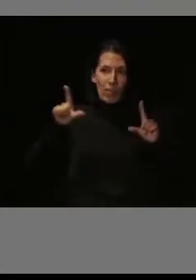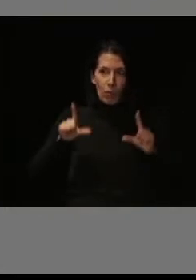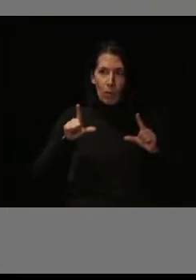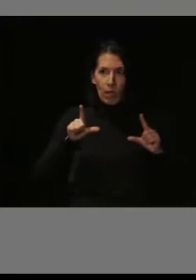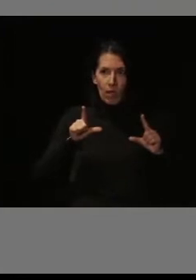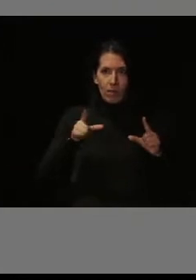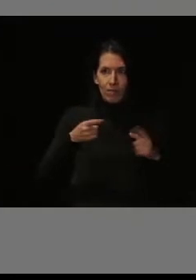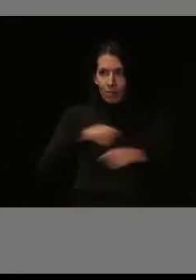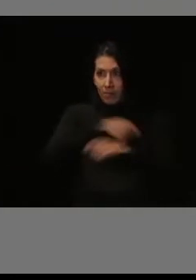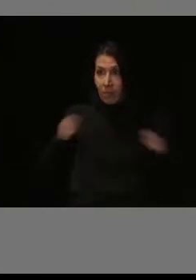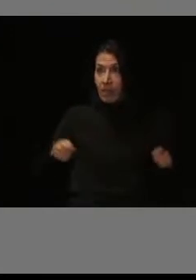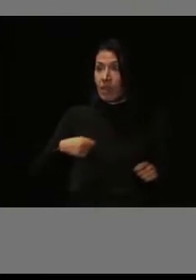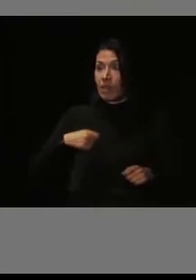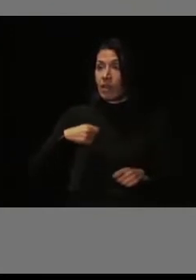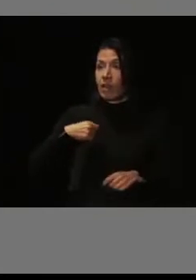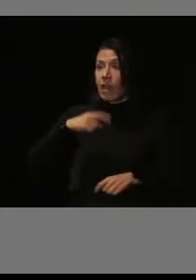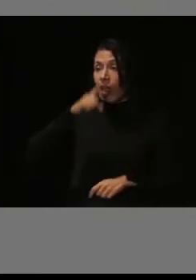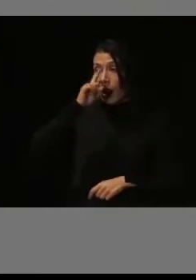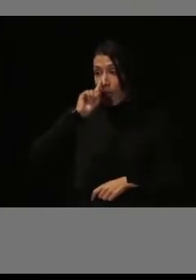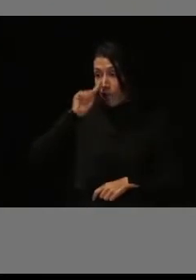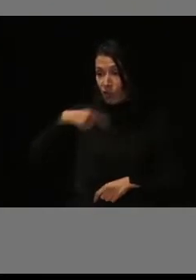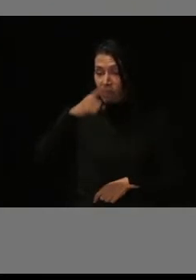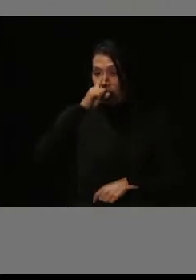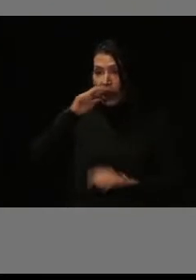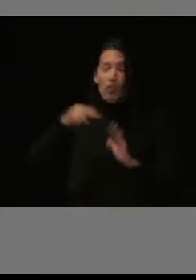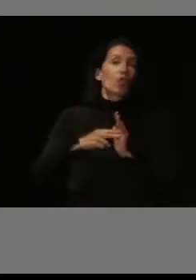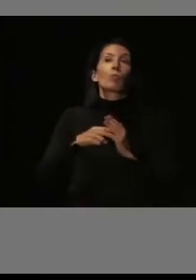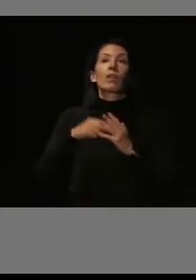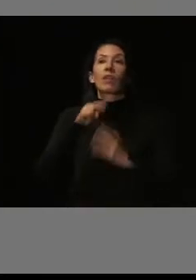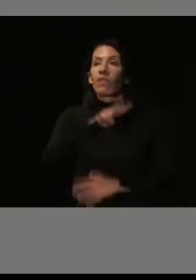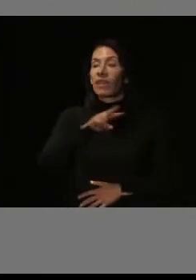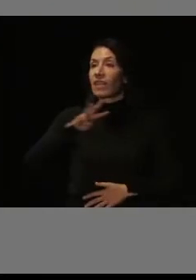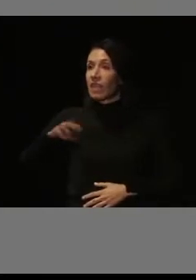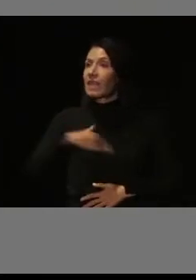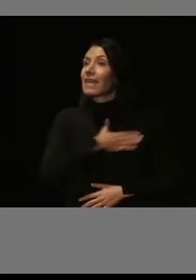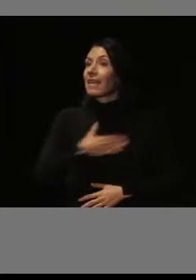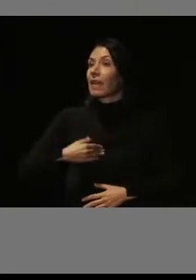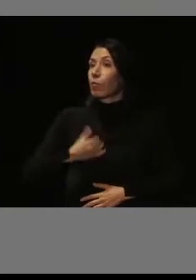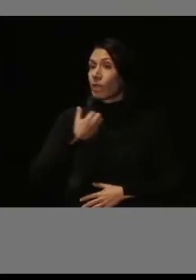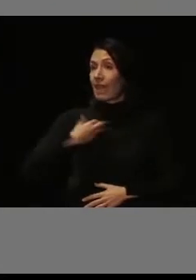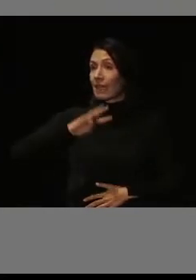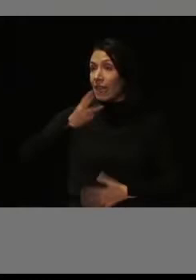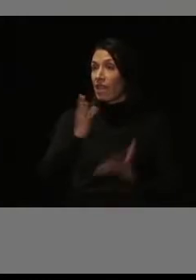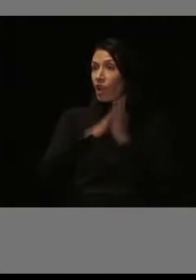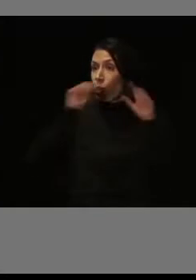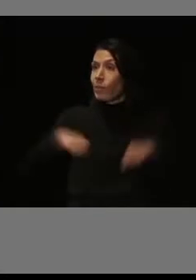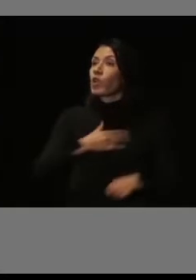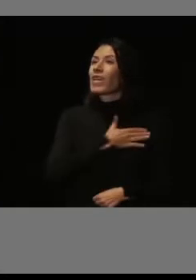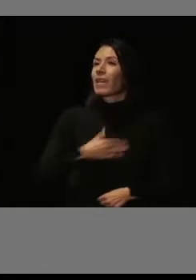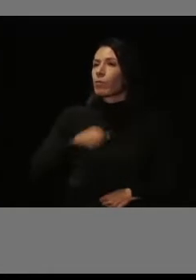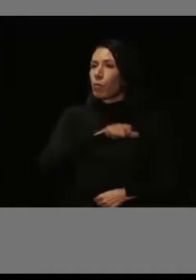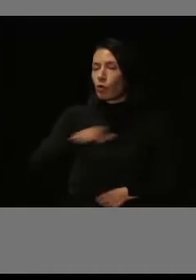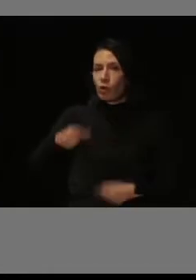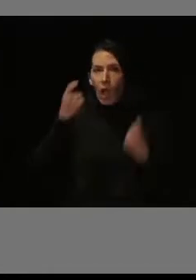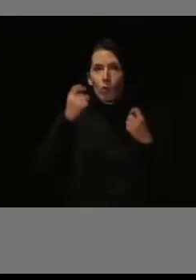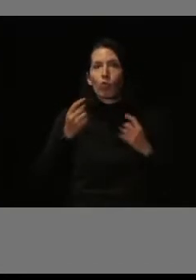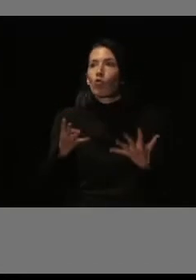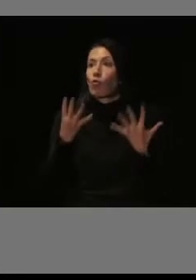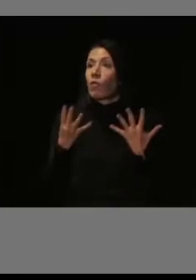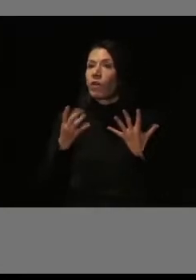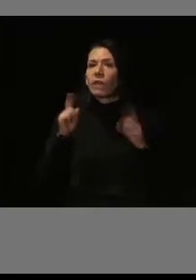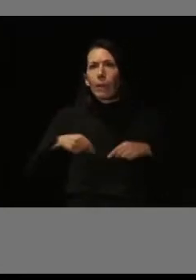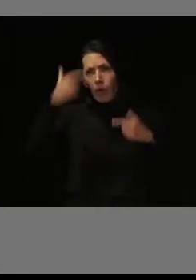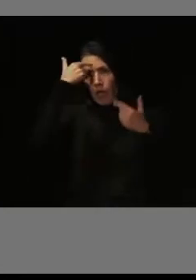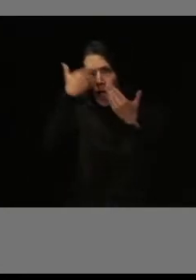Para el año 2023 queremos que vengan nueve alumnos en el tercer convenio y, desde luego, estamos abiertos a que cualquier área de